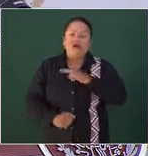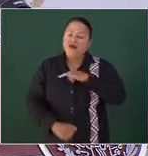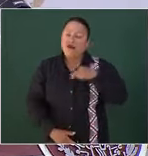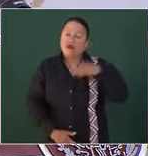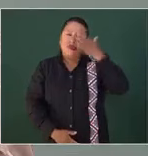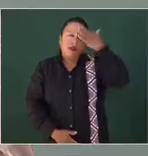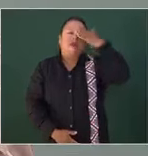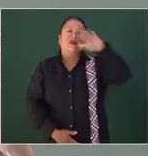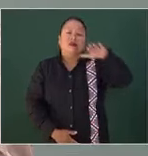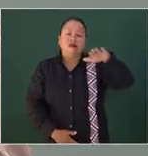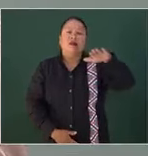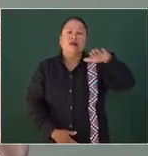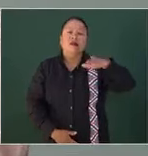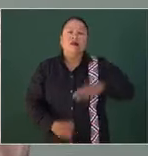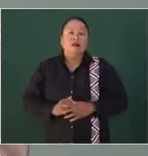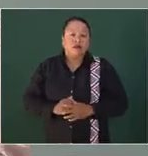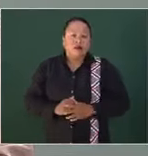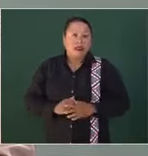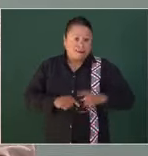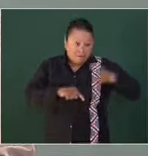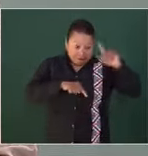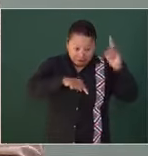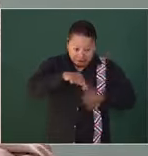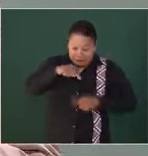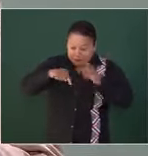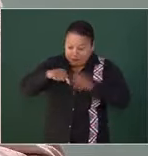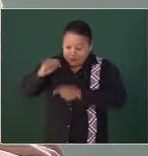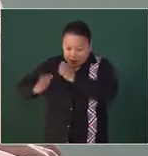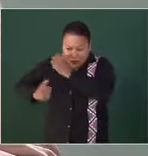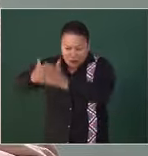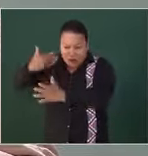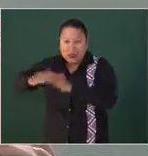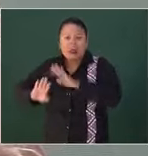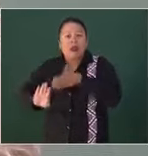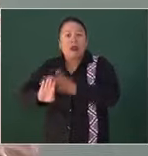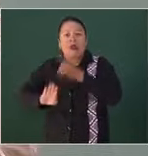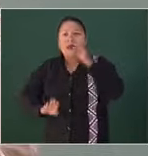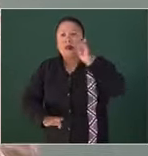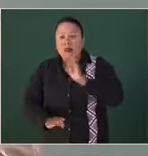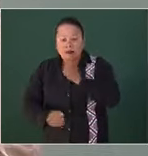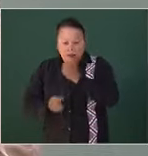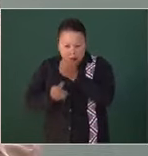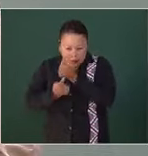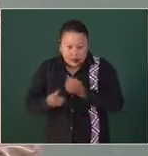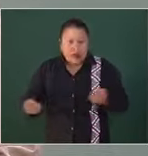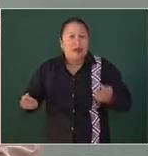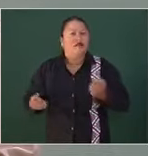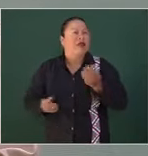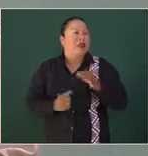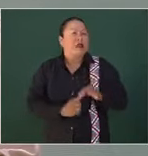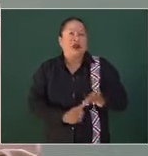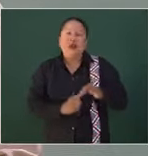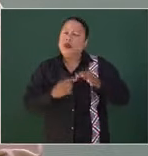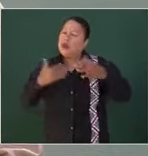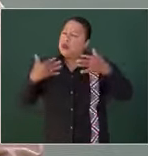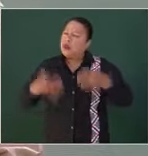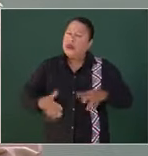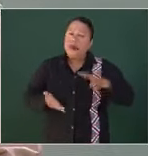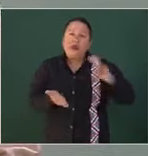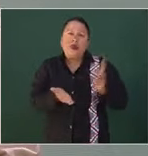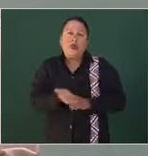que eliminar la violencia contra las mujeres y las niñas es indispensable